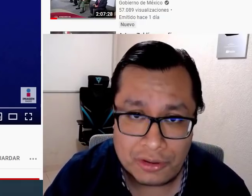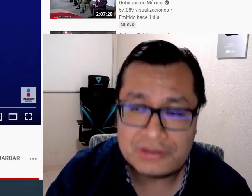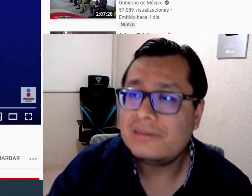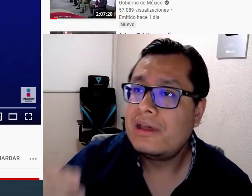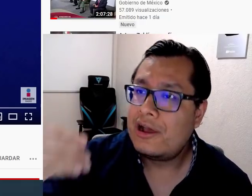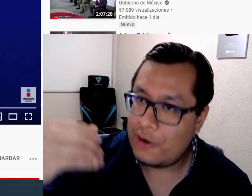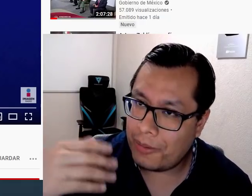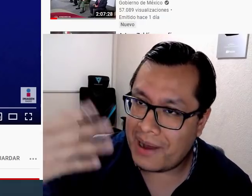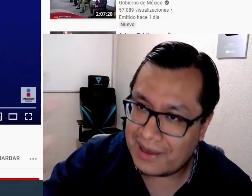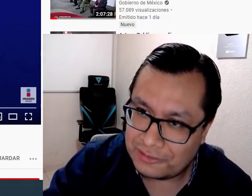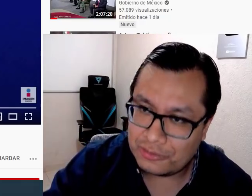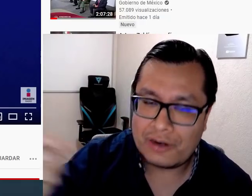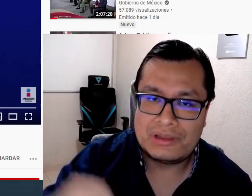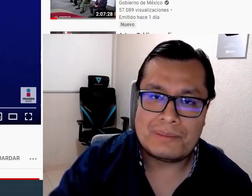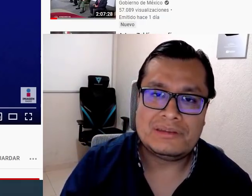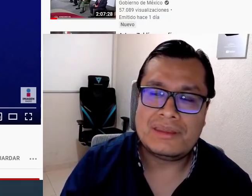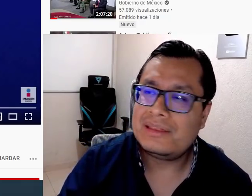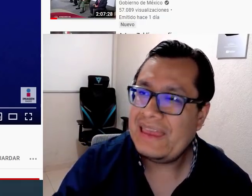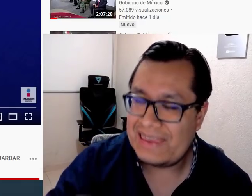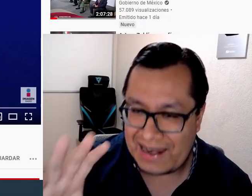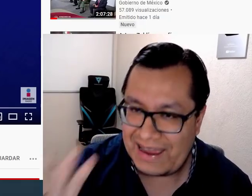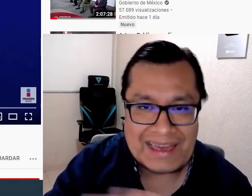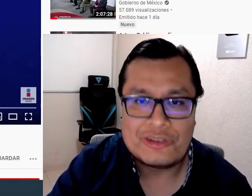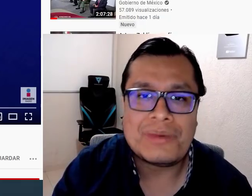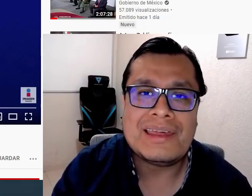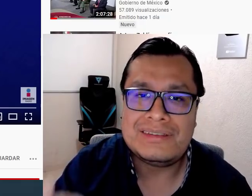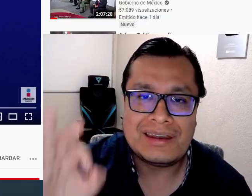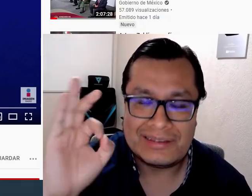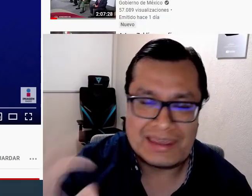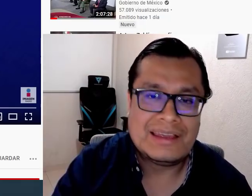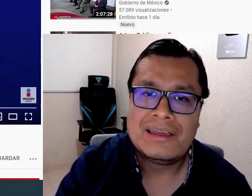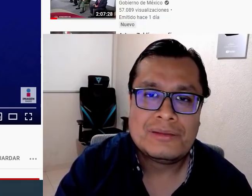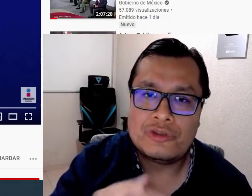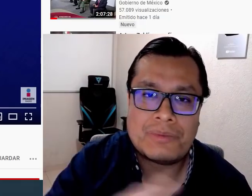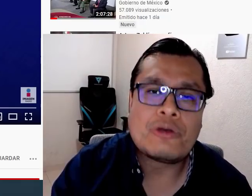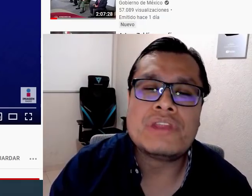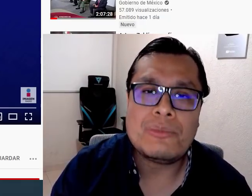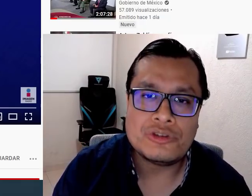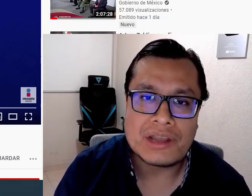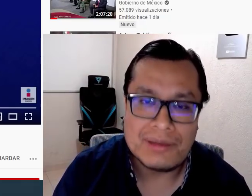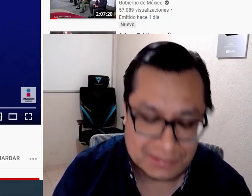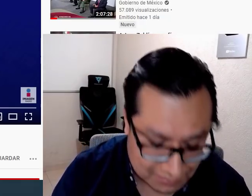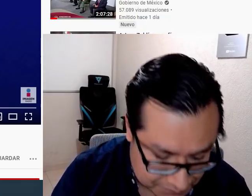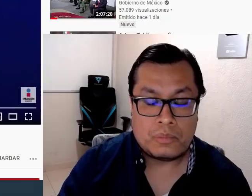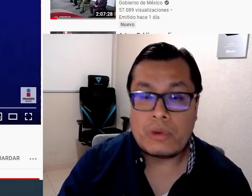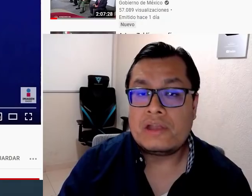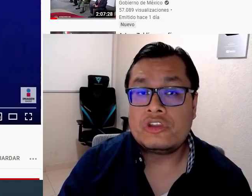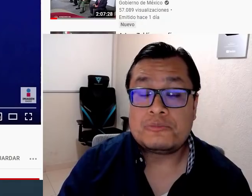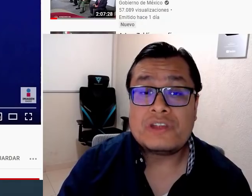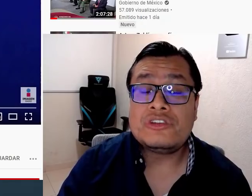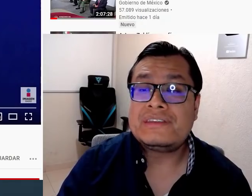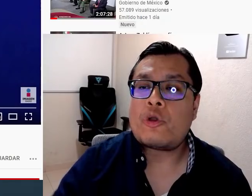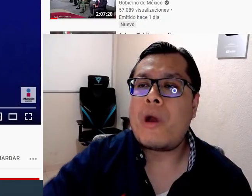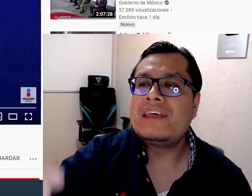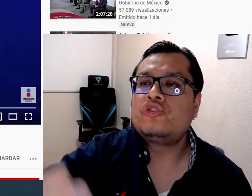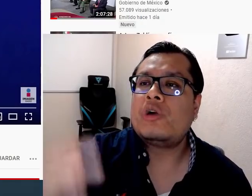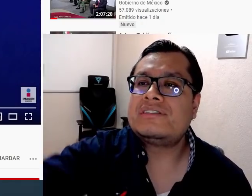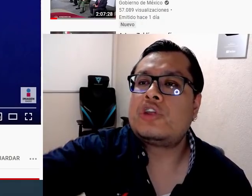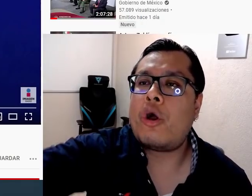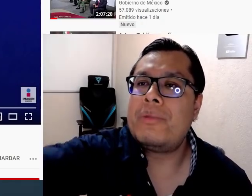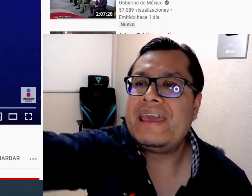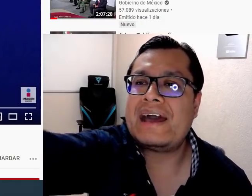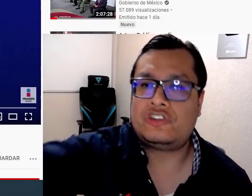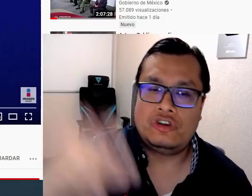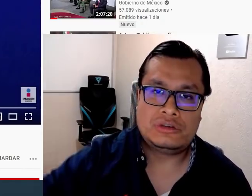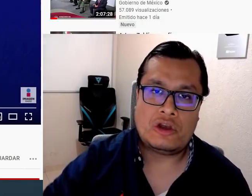segunda dosis, lo va a gestionar con el presidente y él cree que nos va a decir sí, nos vacunamos otra vez. Bueno, después nos dice cuál es